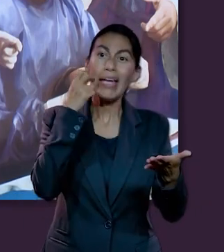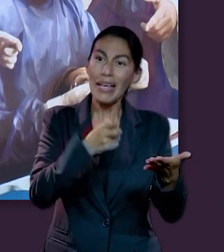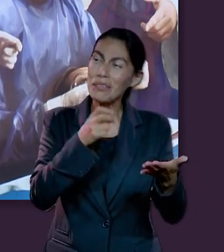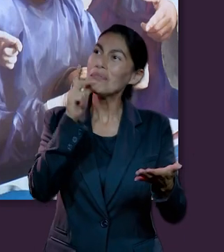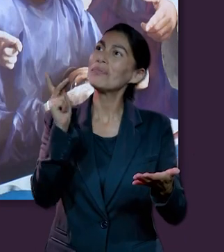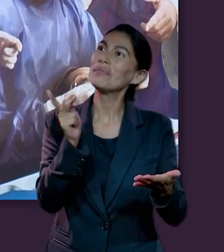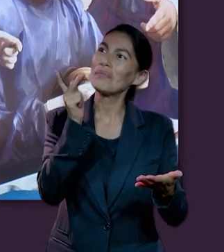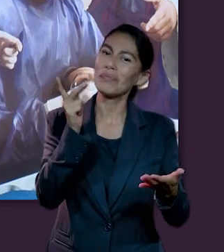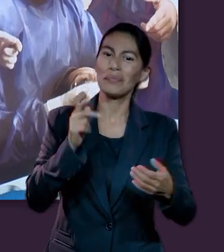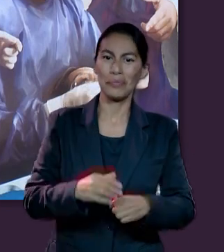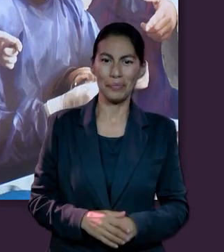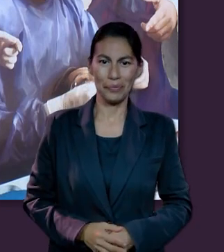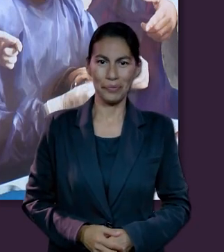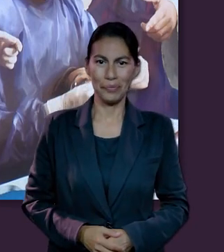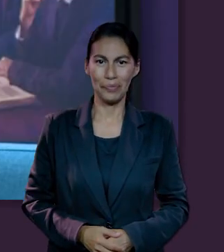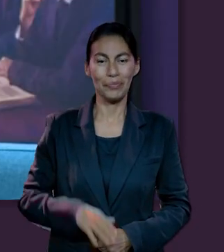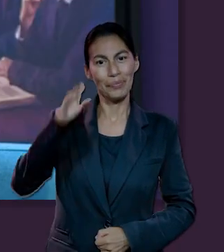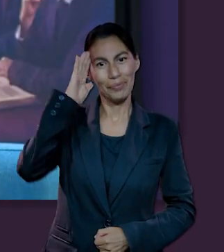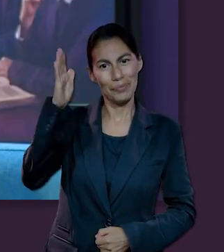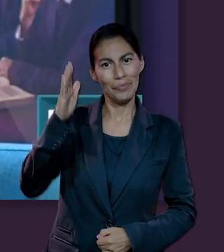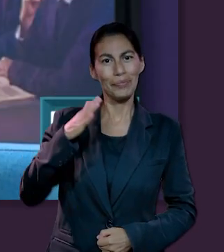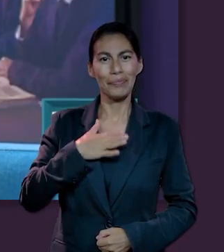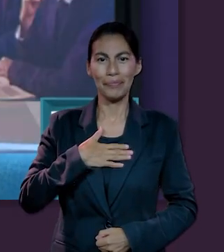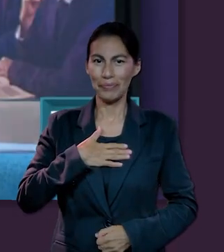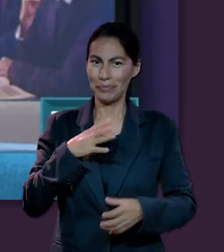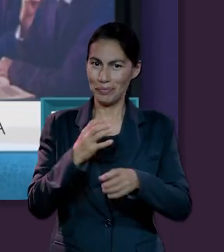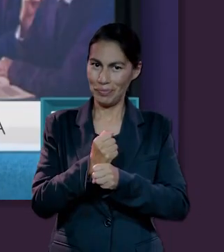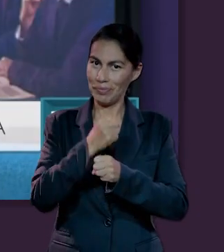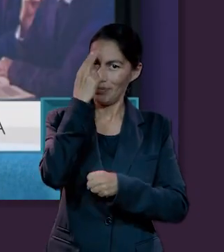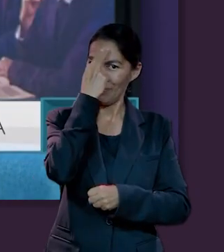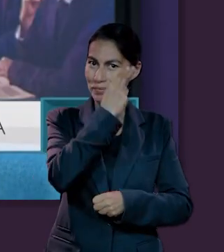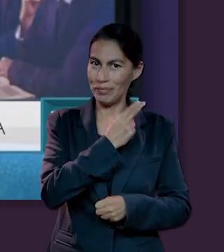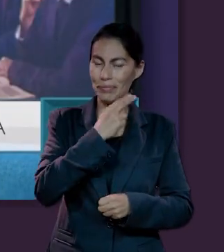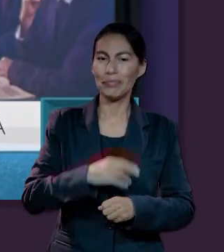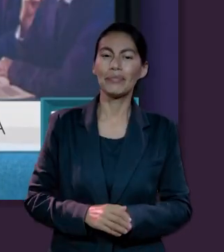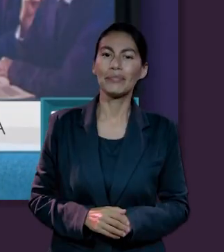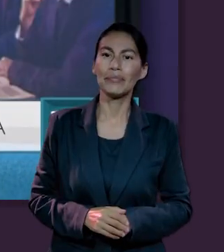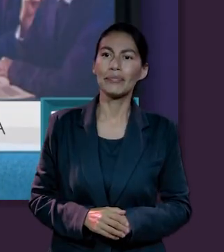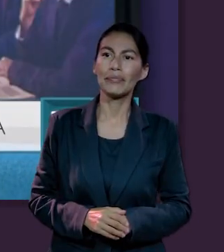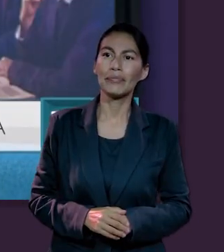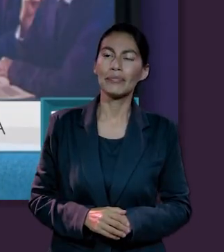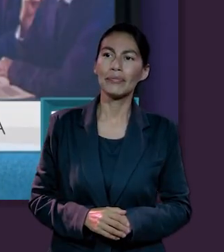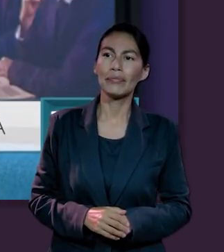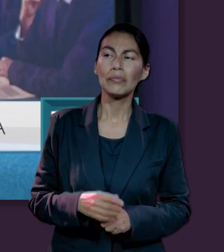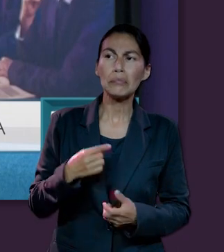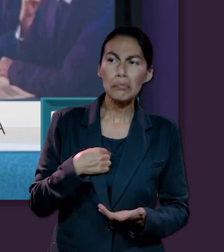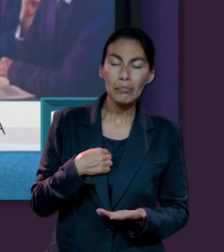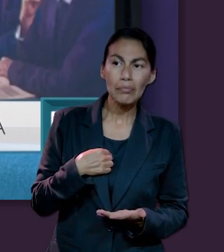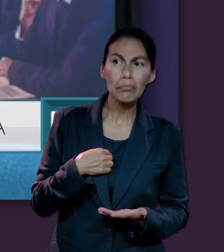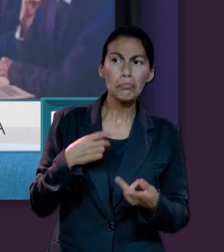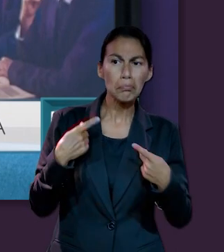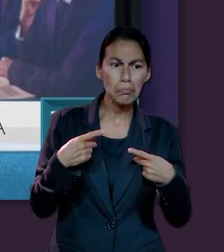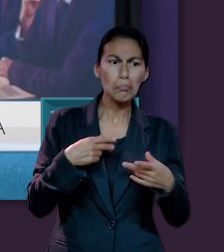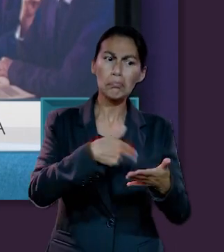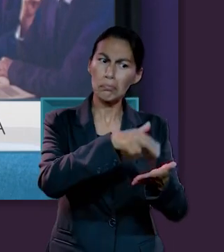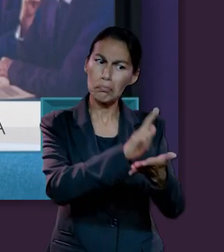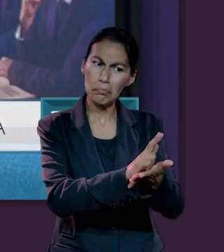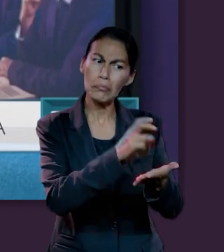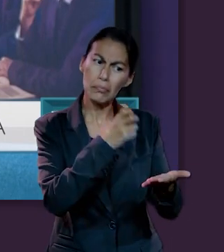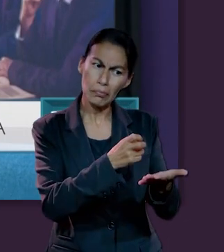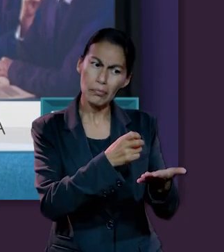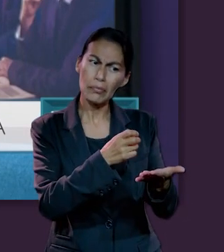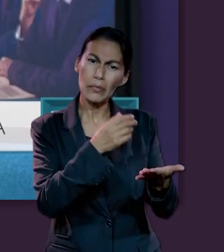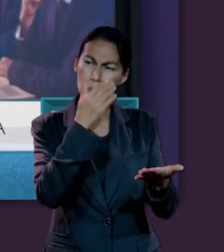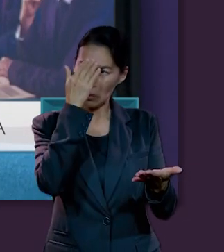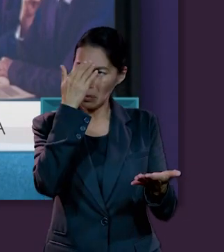registrados en las Escrituras. Hola, yo soy Noemí Belandria, y aunque quisiera